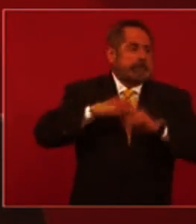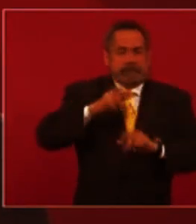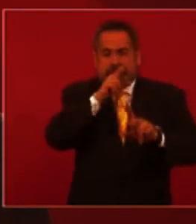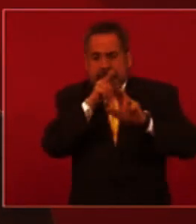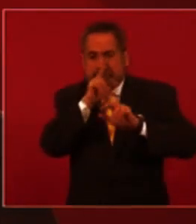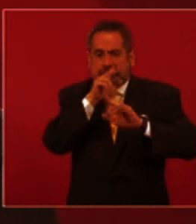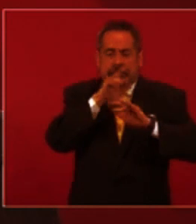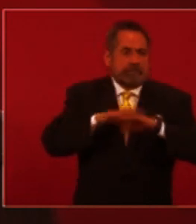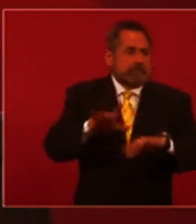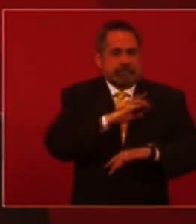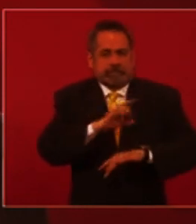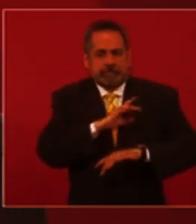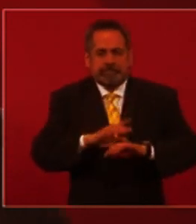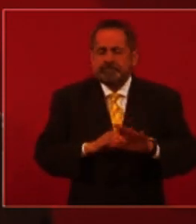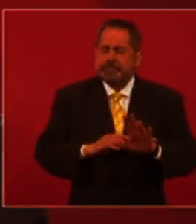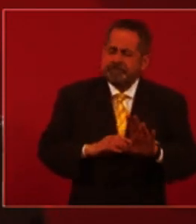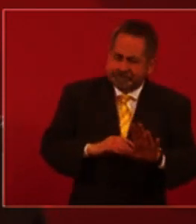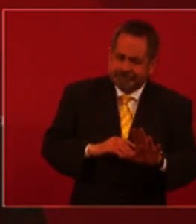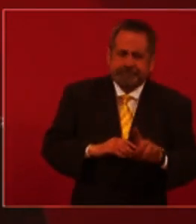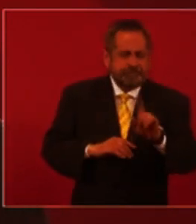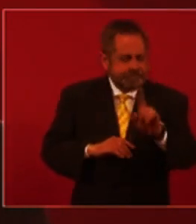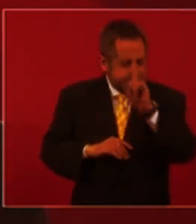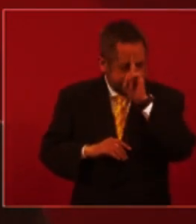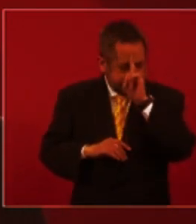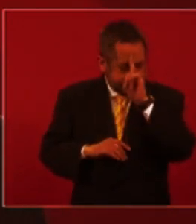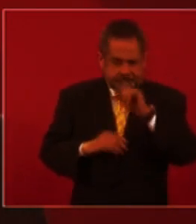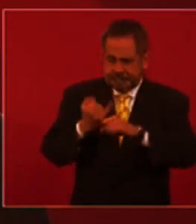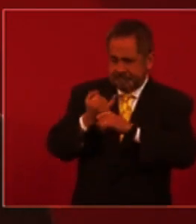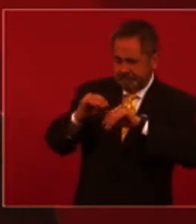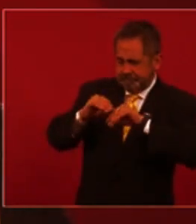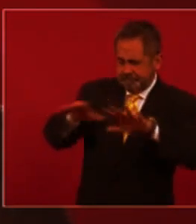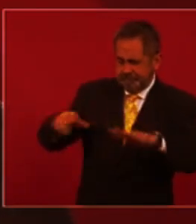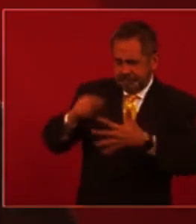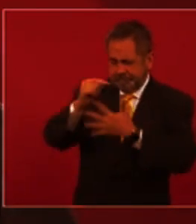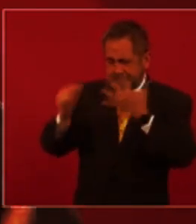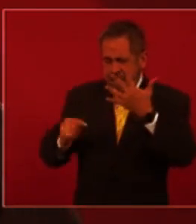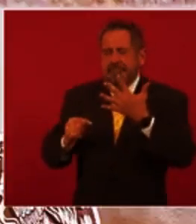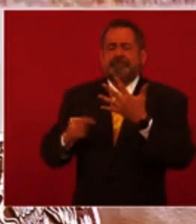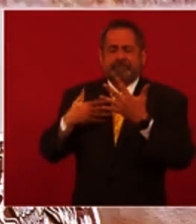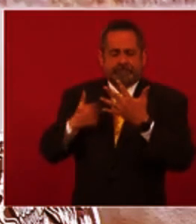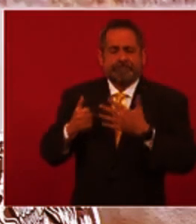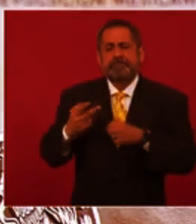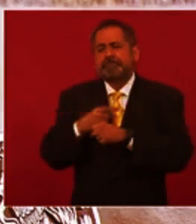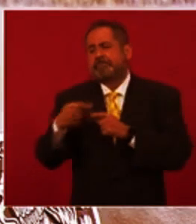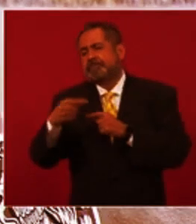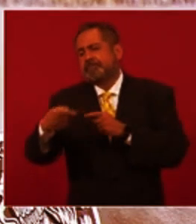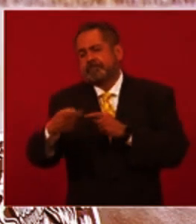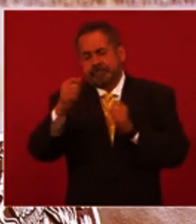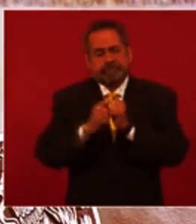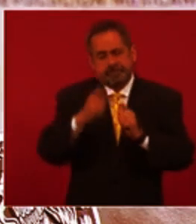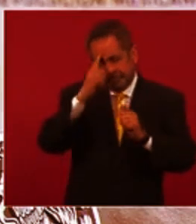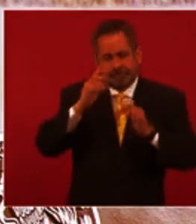ansiedad, miedo, angustia. Pero si se tiene claridad de la información podemos ver lo que está pasando y lo que va a pasar. Y